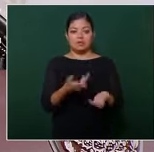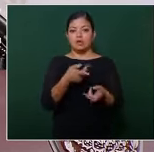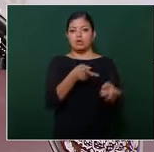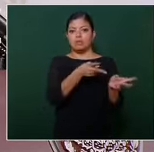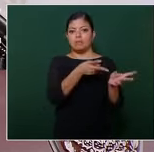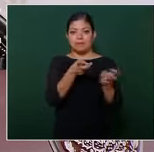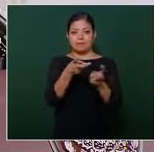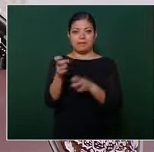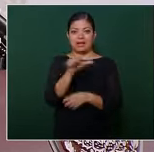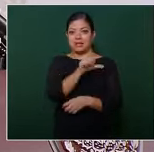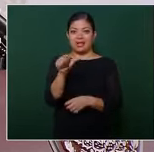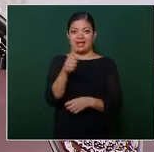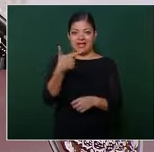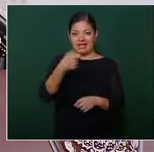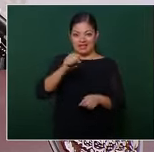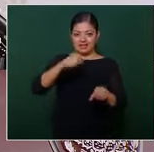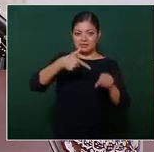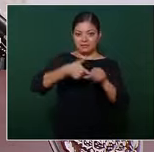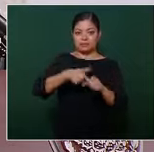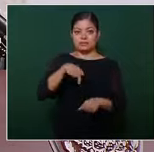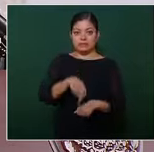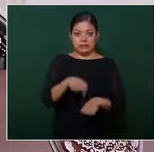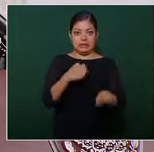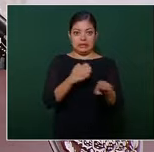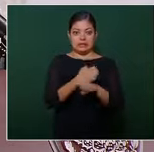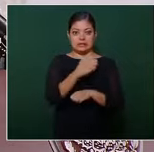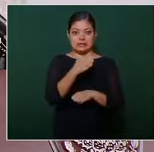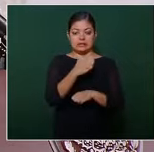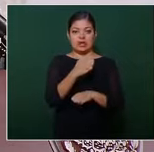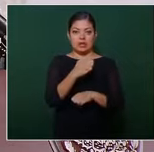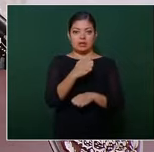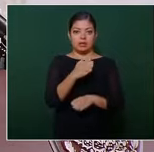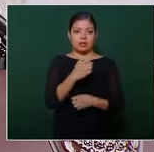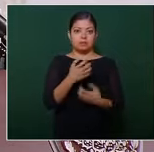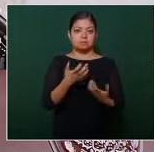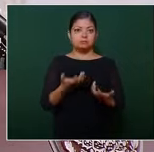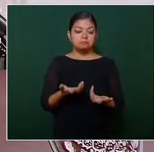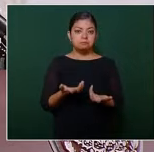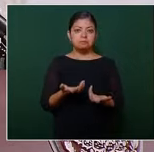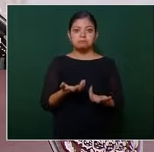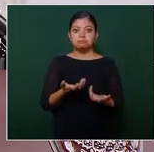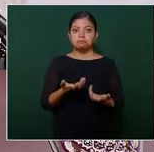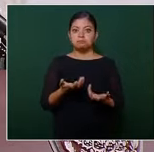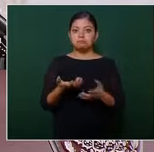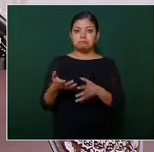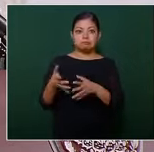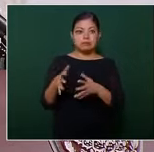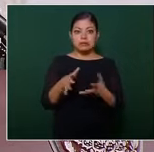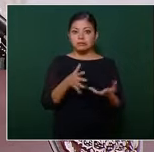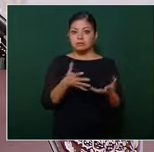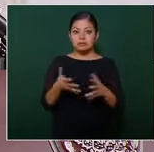robo de hidrocarburos, aquí en el Estado se cuentan